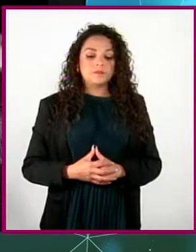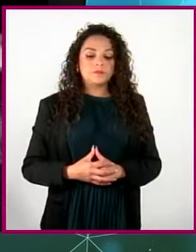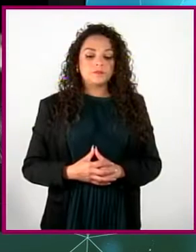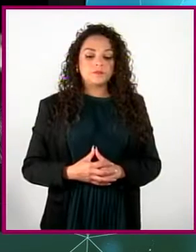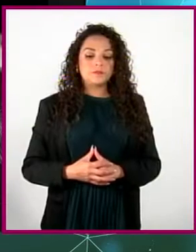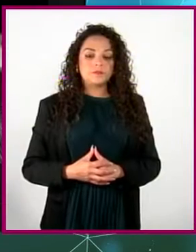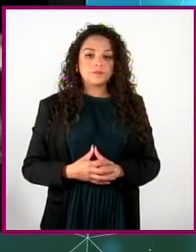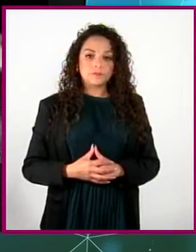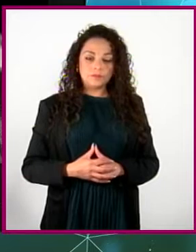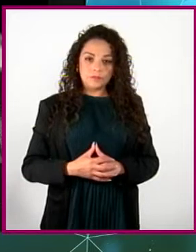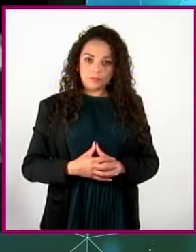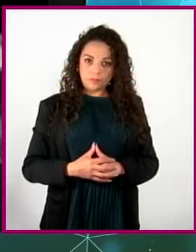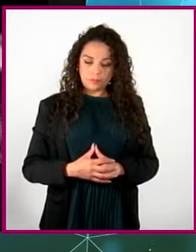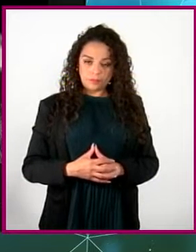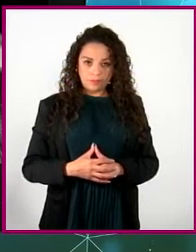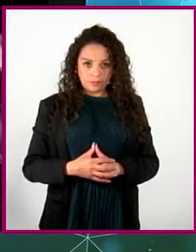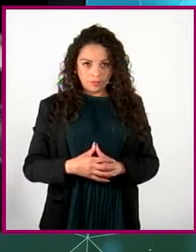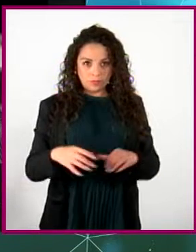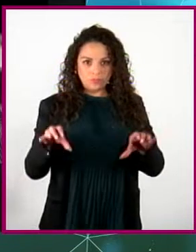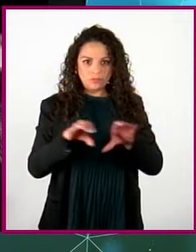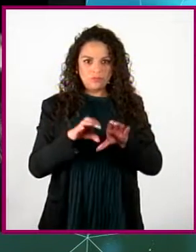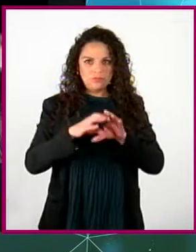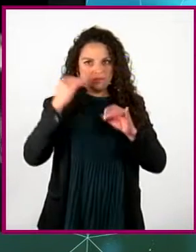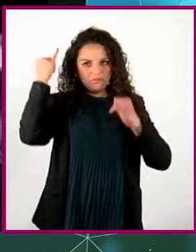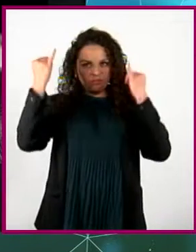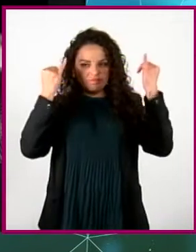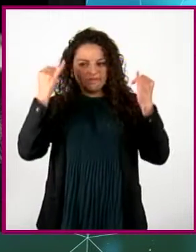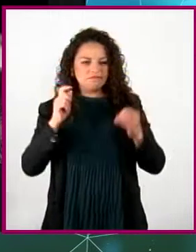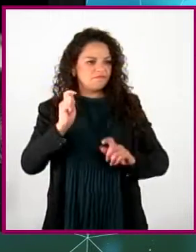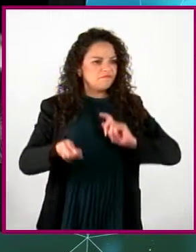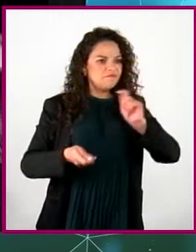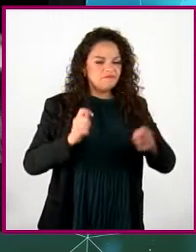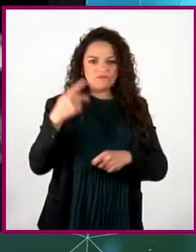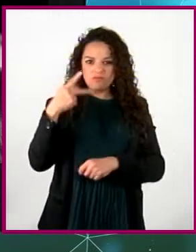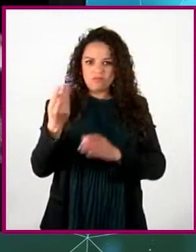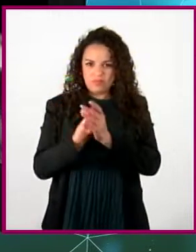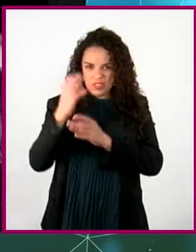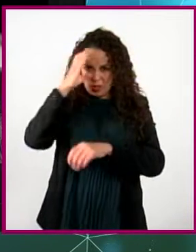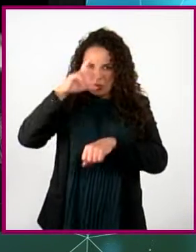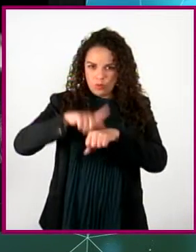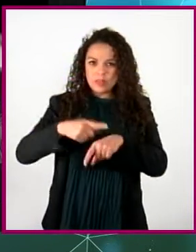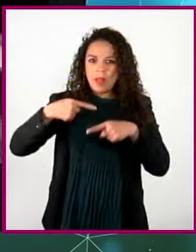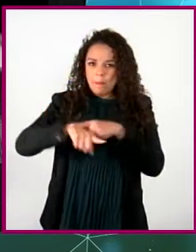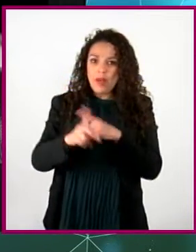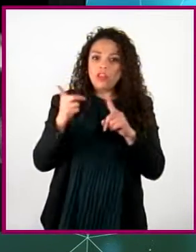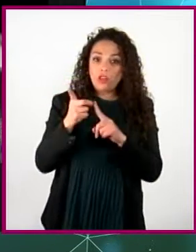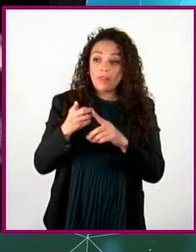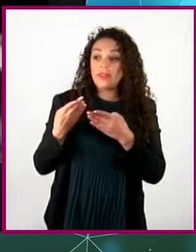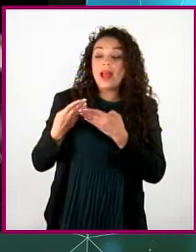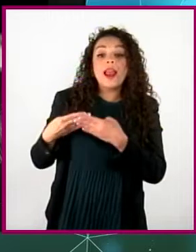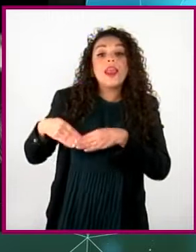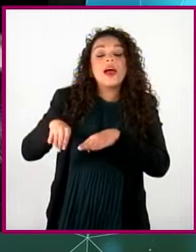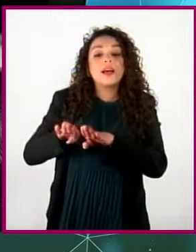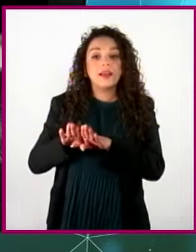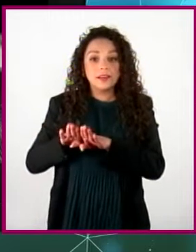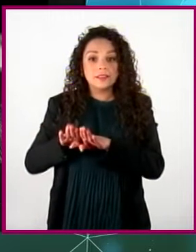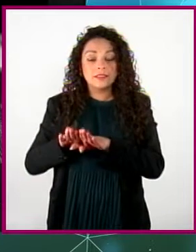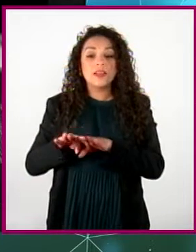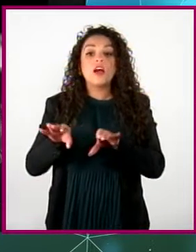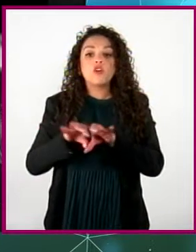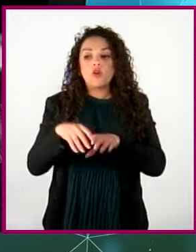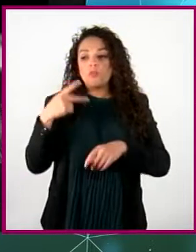Los medios por los que se transmiten prejuicios y estereotipos en la cultura inician en el hogar, mediante la exigencia del